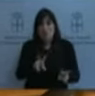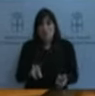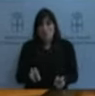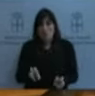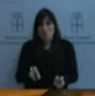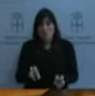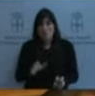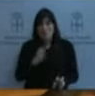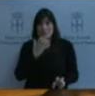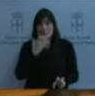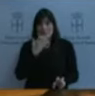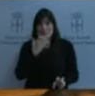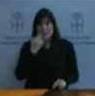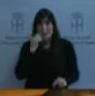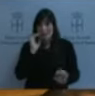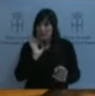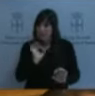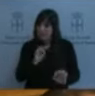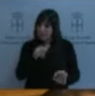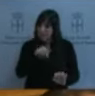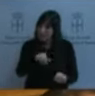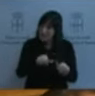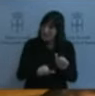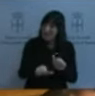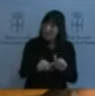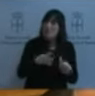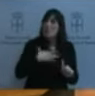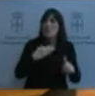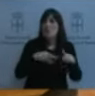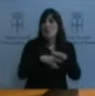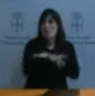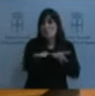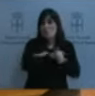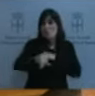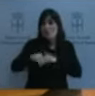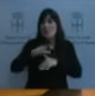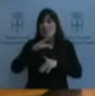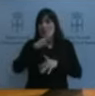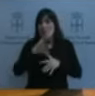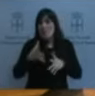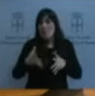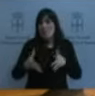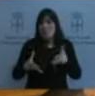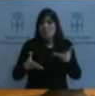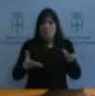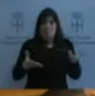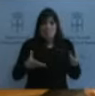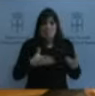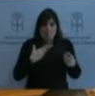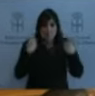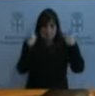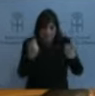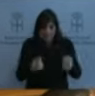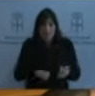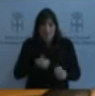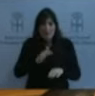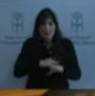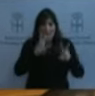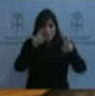recursos para poder abordar incluso con más energía esta cuestión. Y ahí quiero ver también yo a su